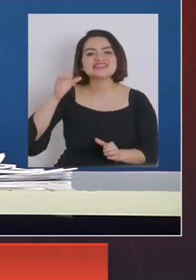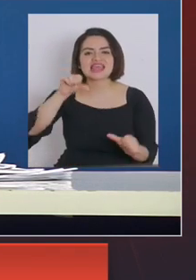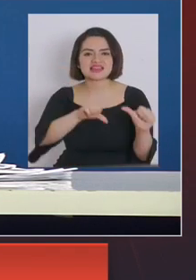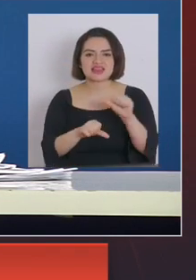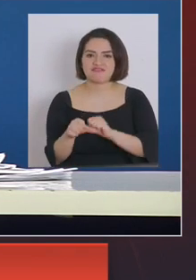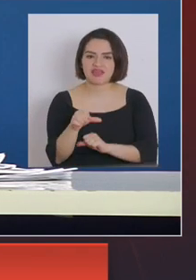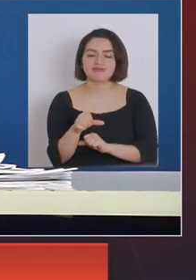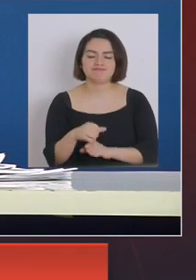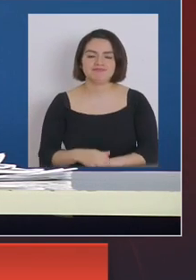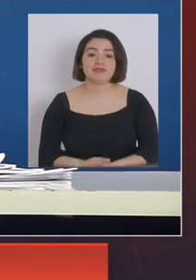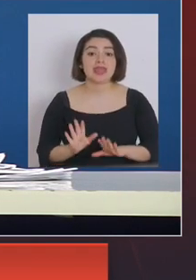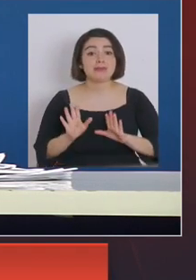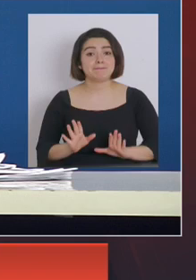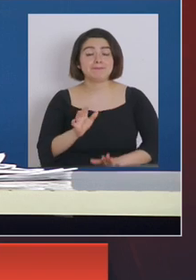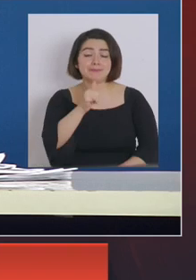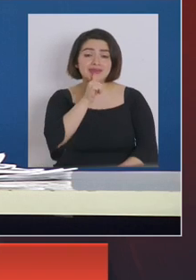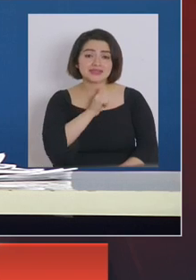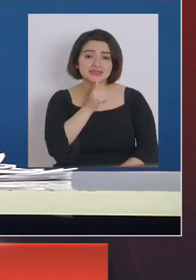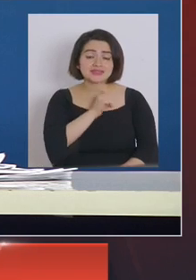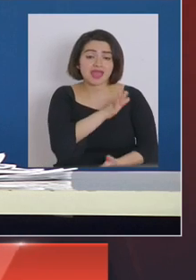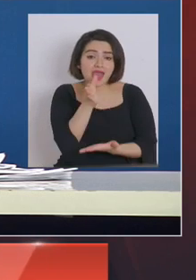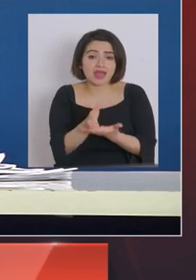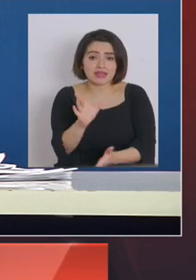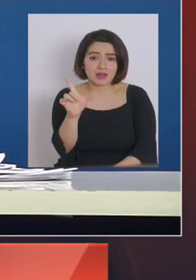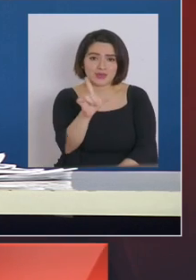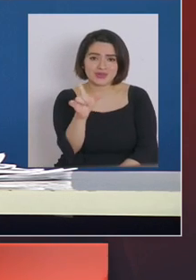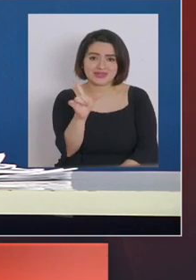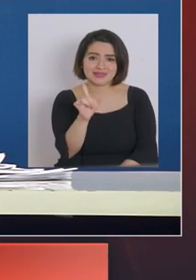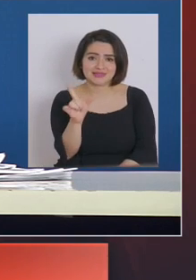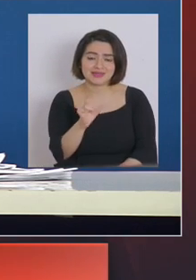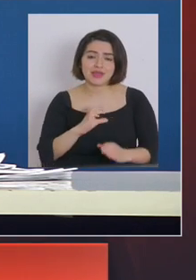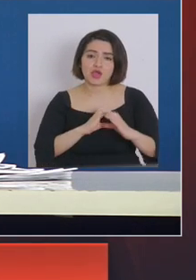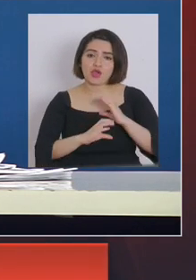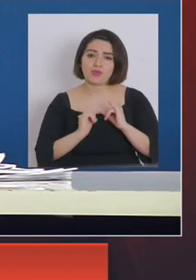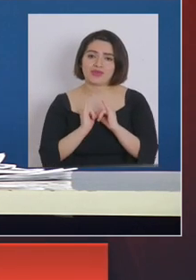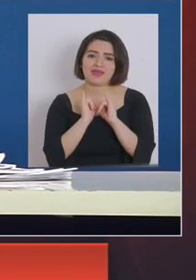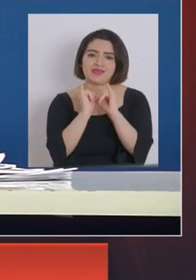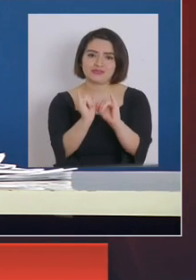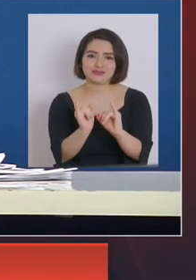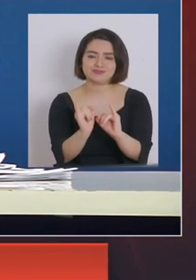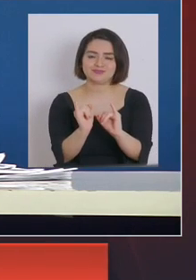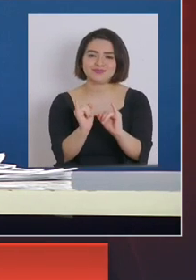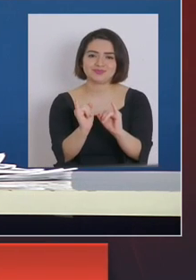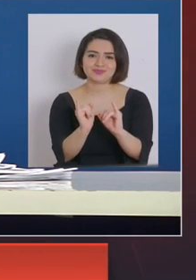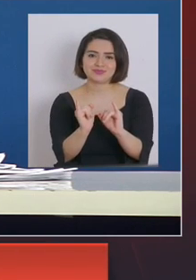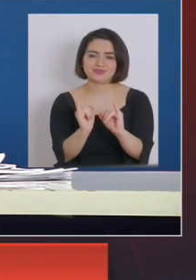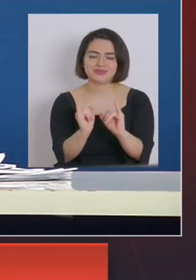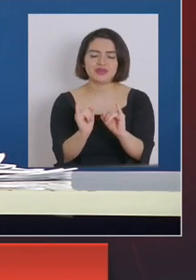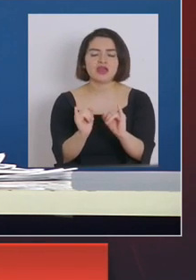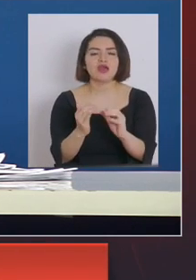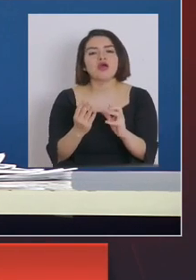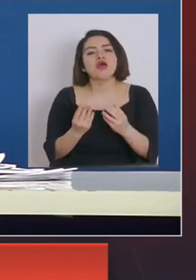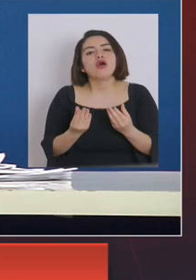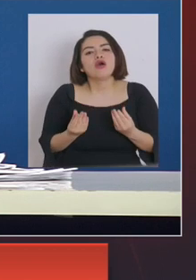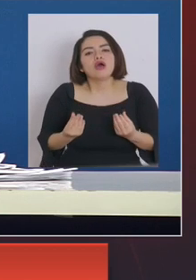Así que esperemos con paciencia el día lunes para comunicar esas medidas que obviamente